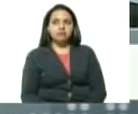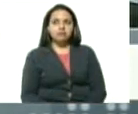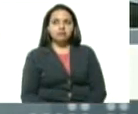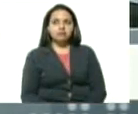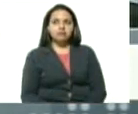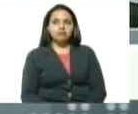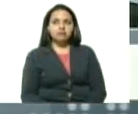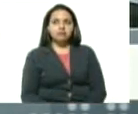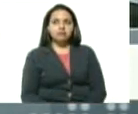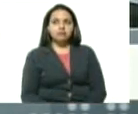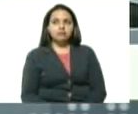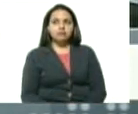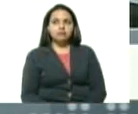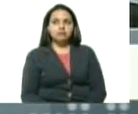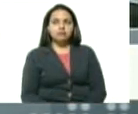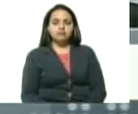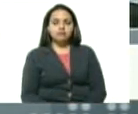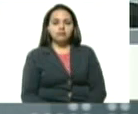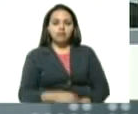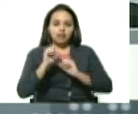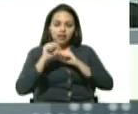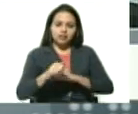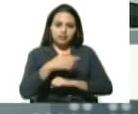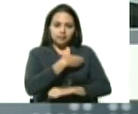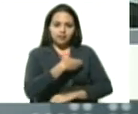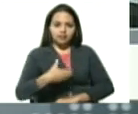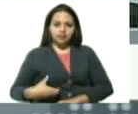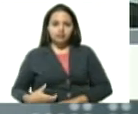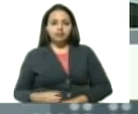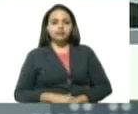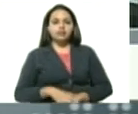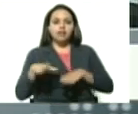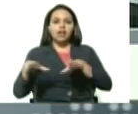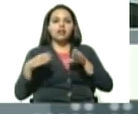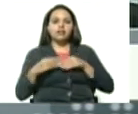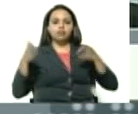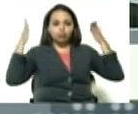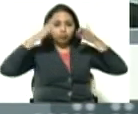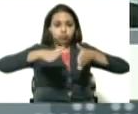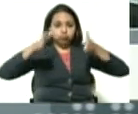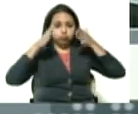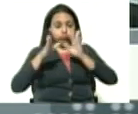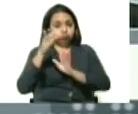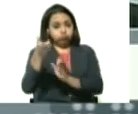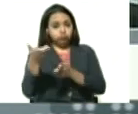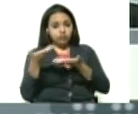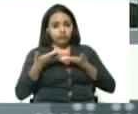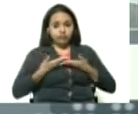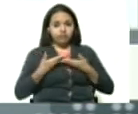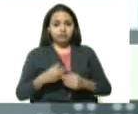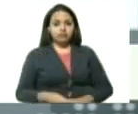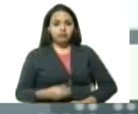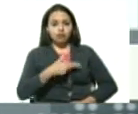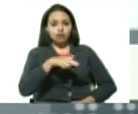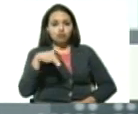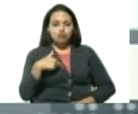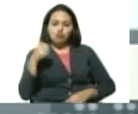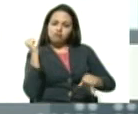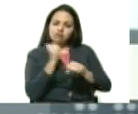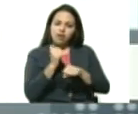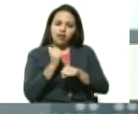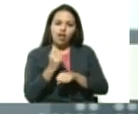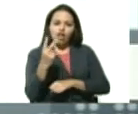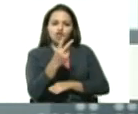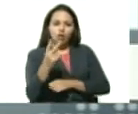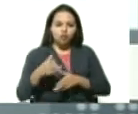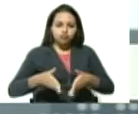Bueno, sí, presidente. Cumpliendo la instrucción que usted nos ha dado, hemos venido trabajando en dos